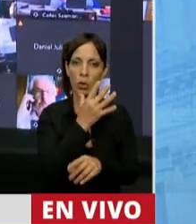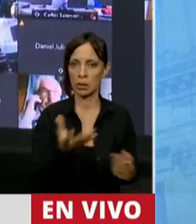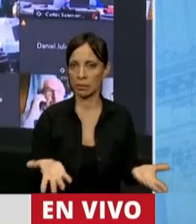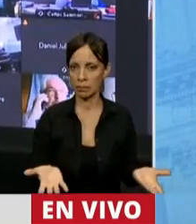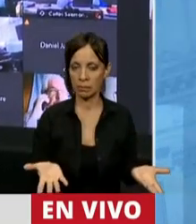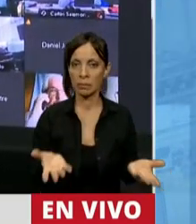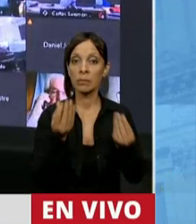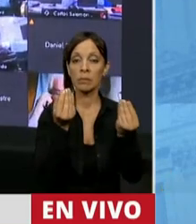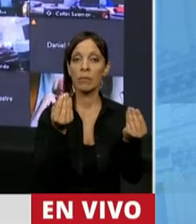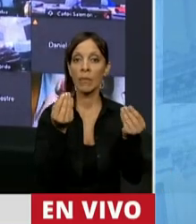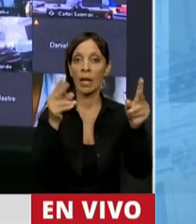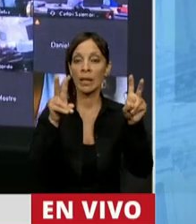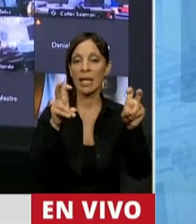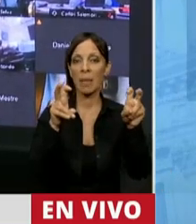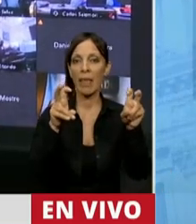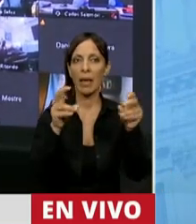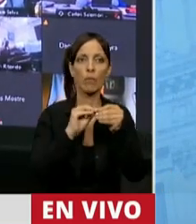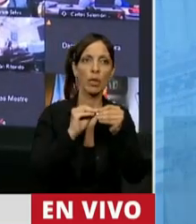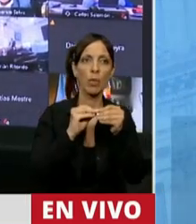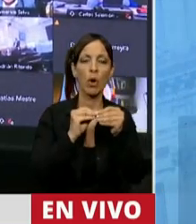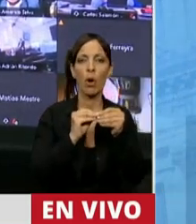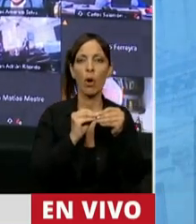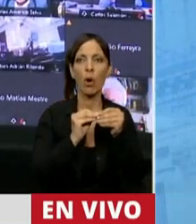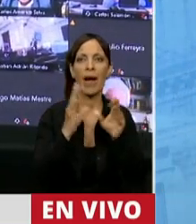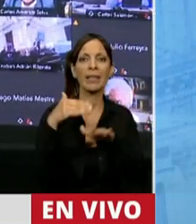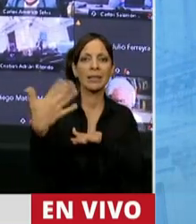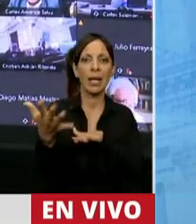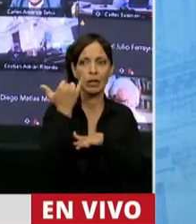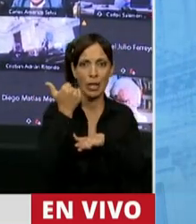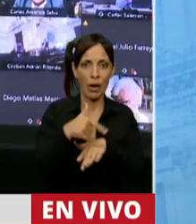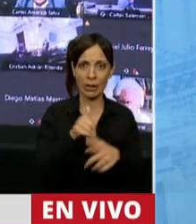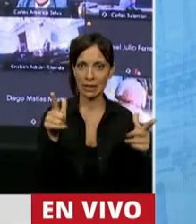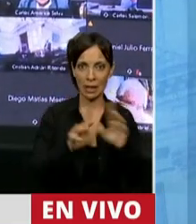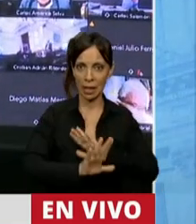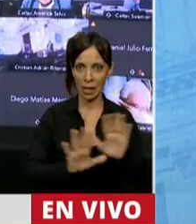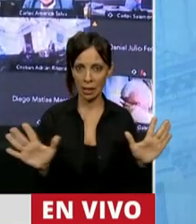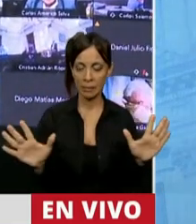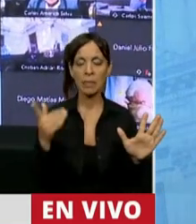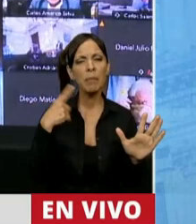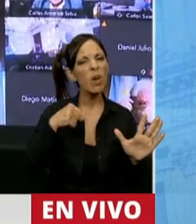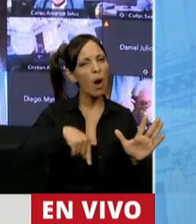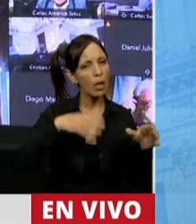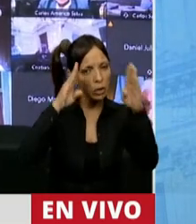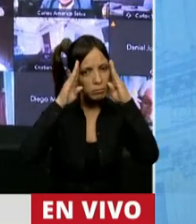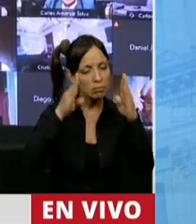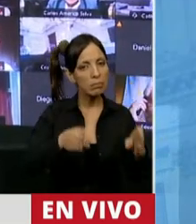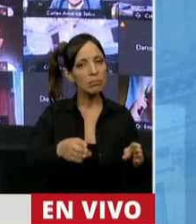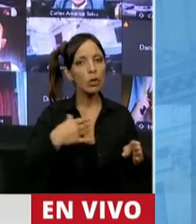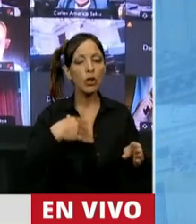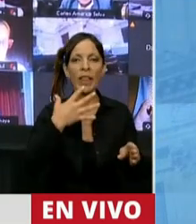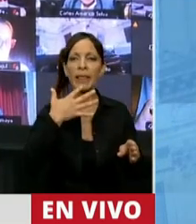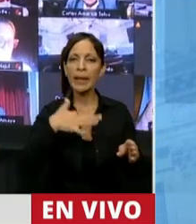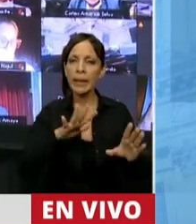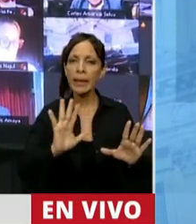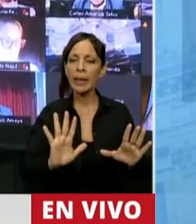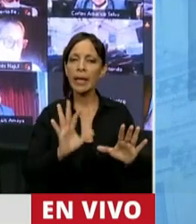las cuestiones de fuerza mayor son manifiestamente inexistentes. Pero me concentro brevemente en lo que entendí debió